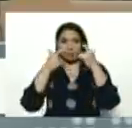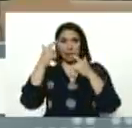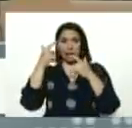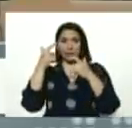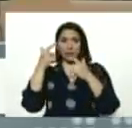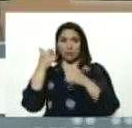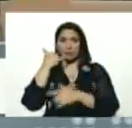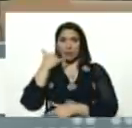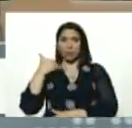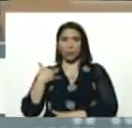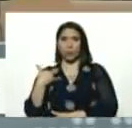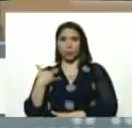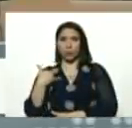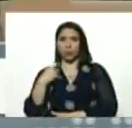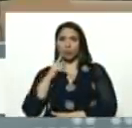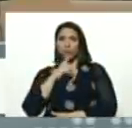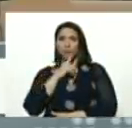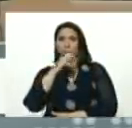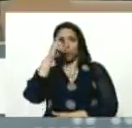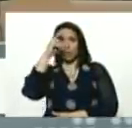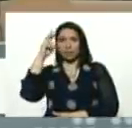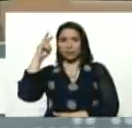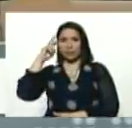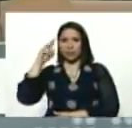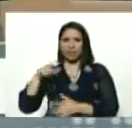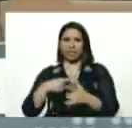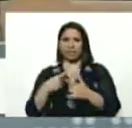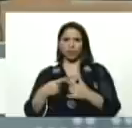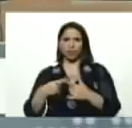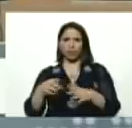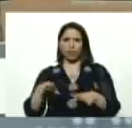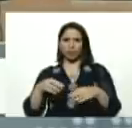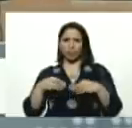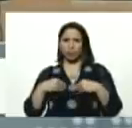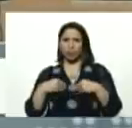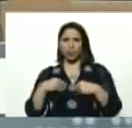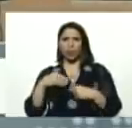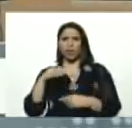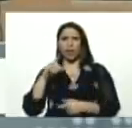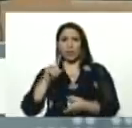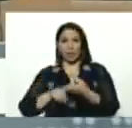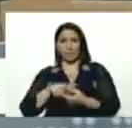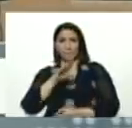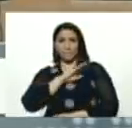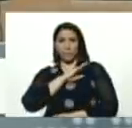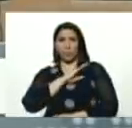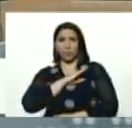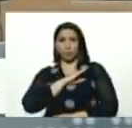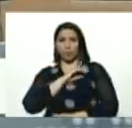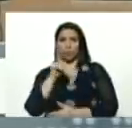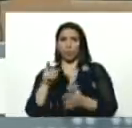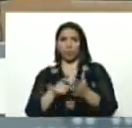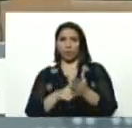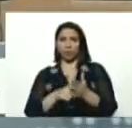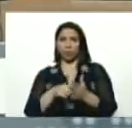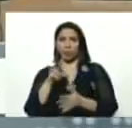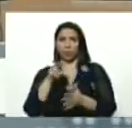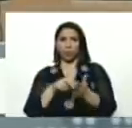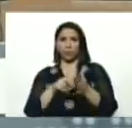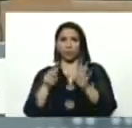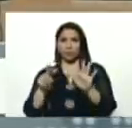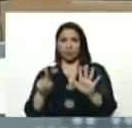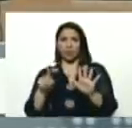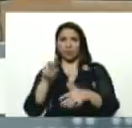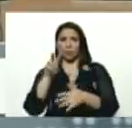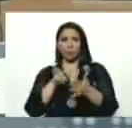llamó, y me nombró canciller, y entonces asumió, Cilia, quien completó el 2006, fue presidenta del 2007,